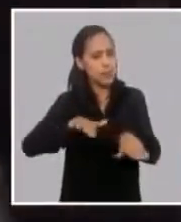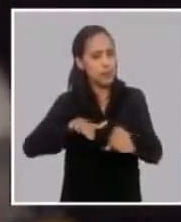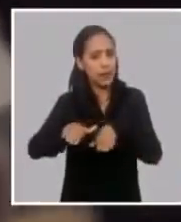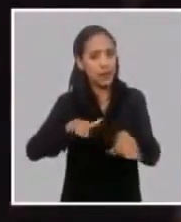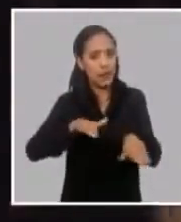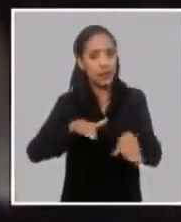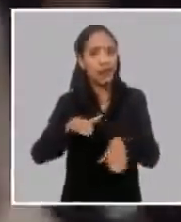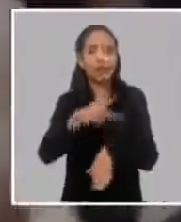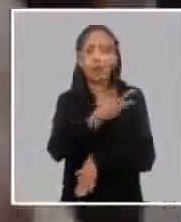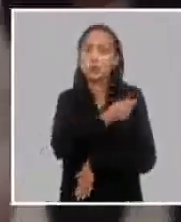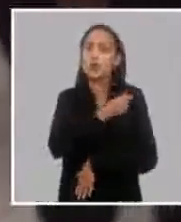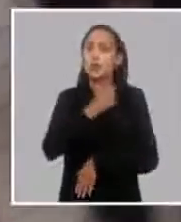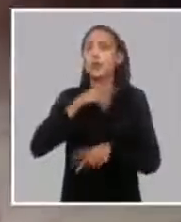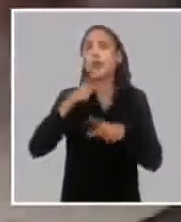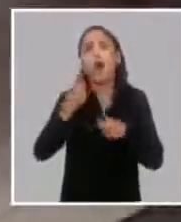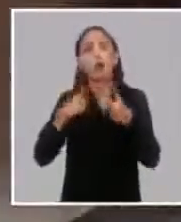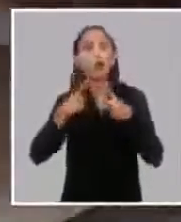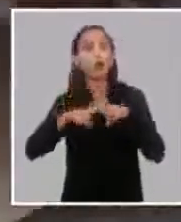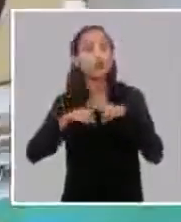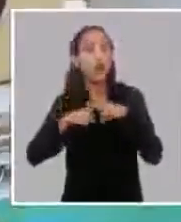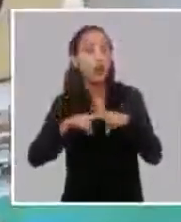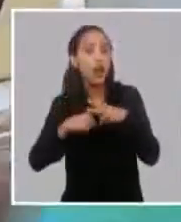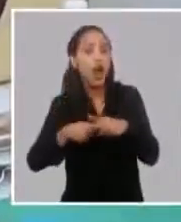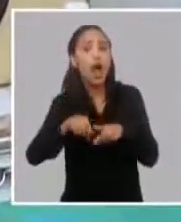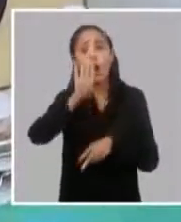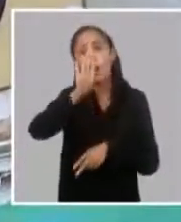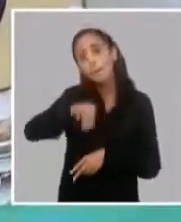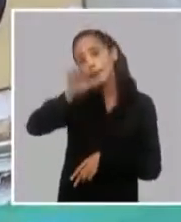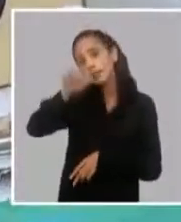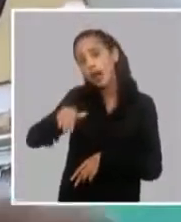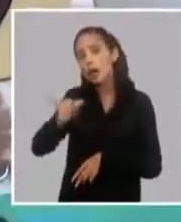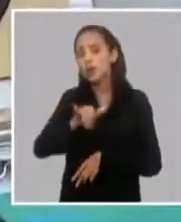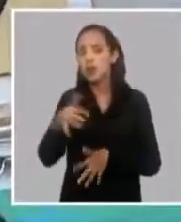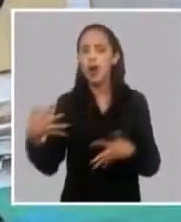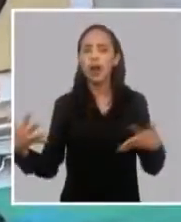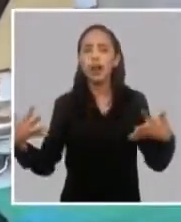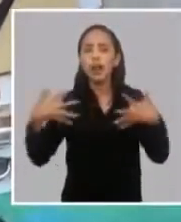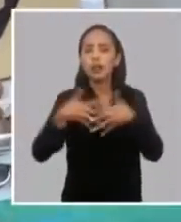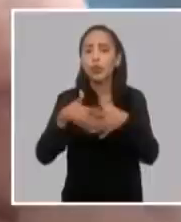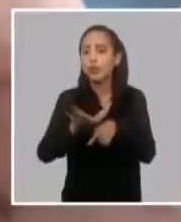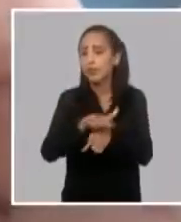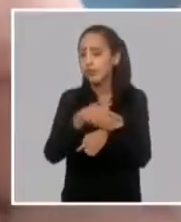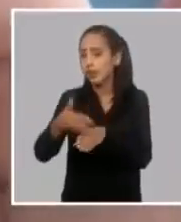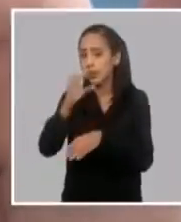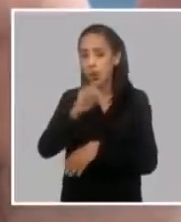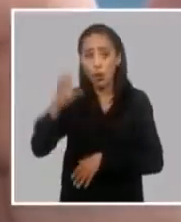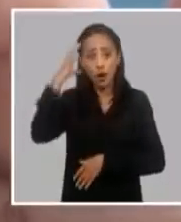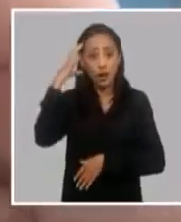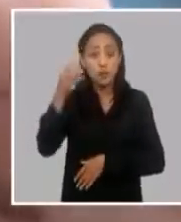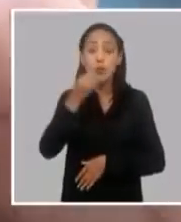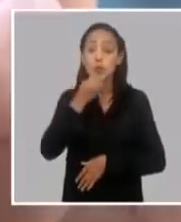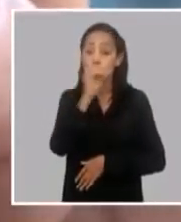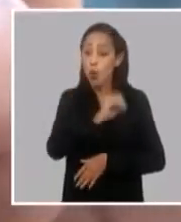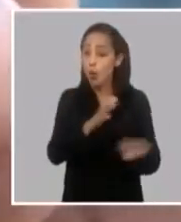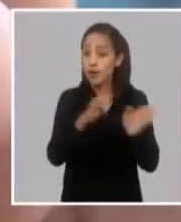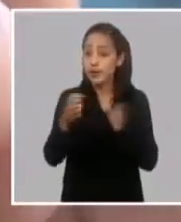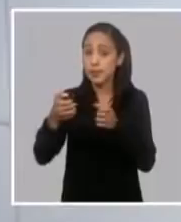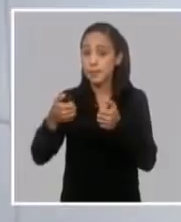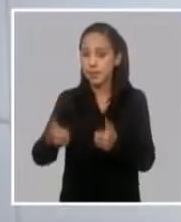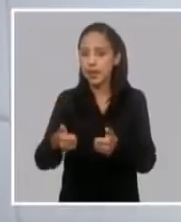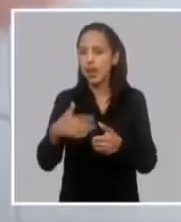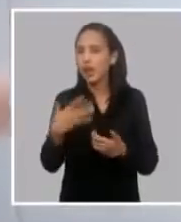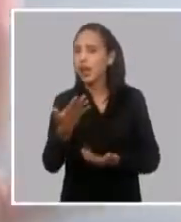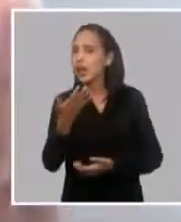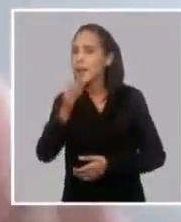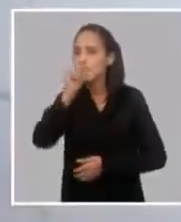reparado, se han pintado. Ha habido una cooperación entre diferentes organismos y que lo cual permite organizar las personas